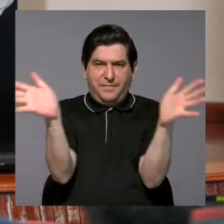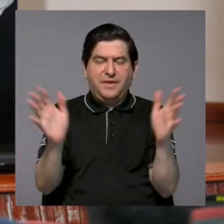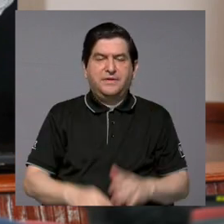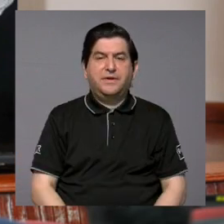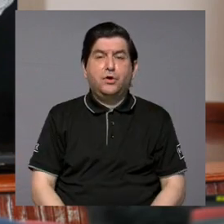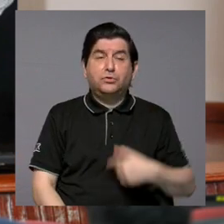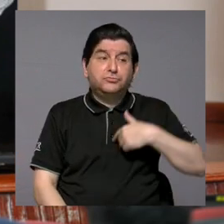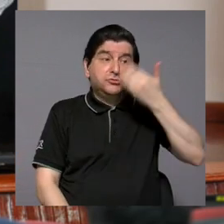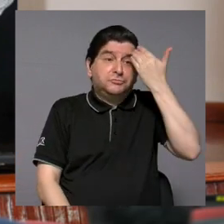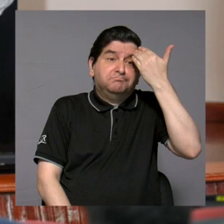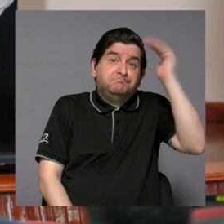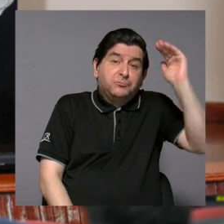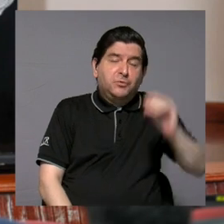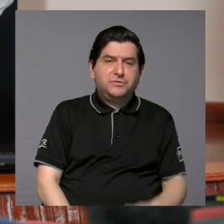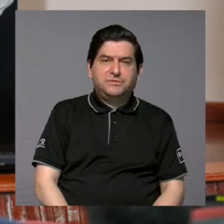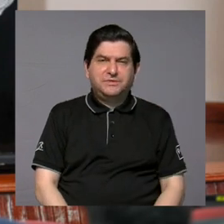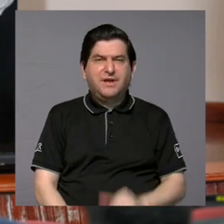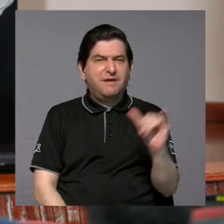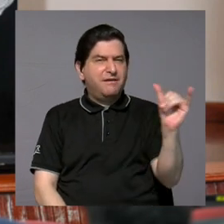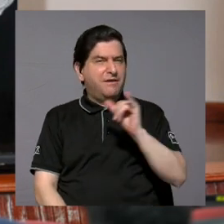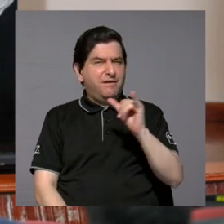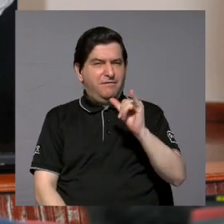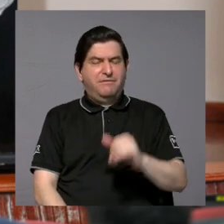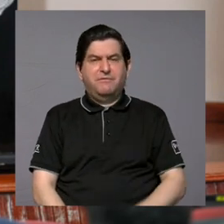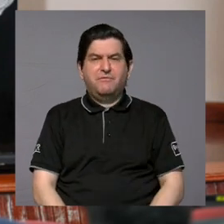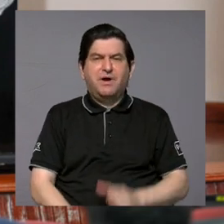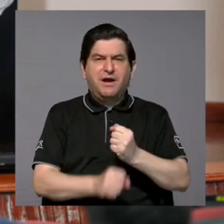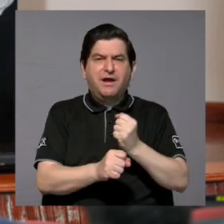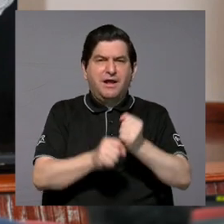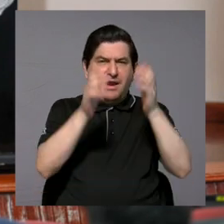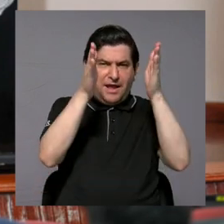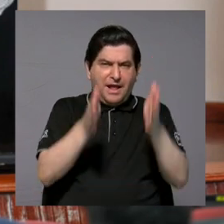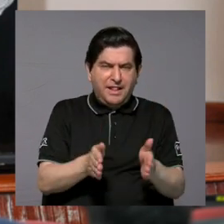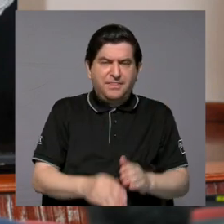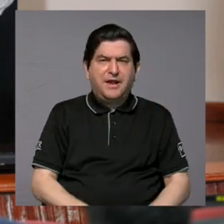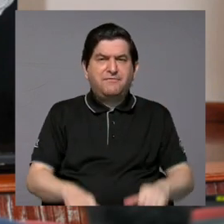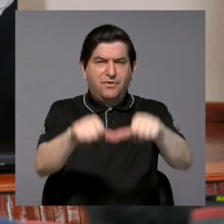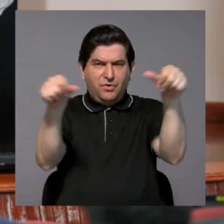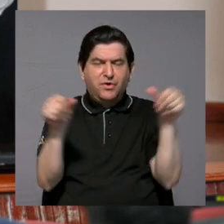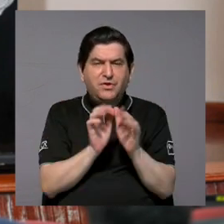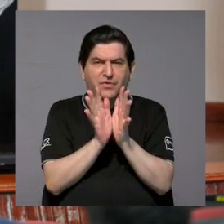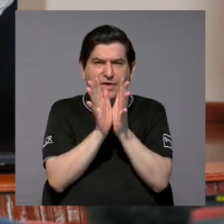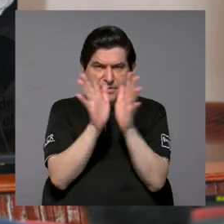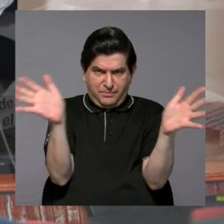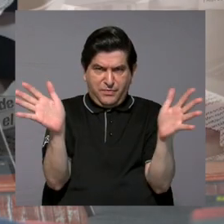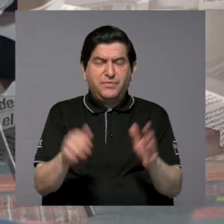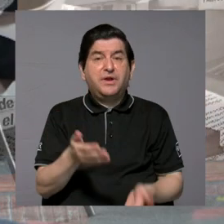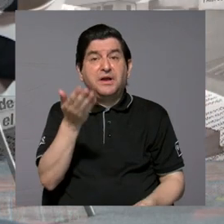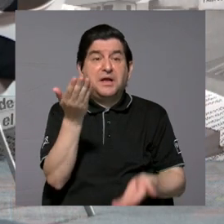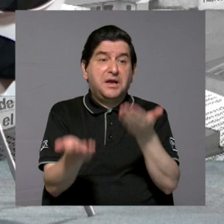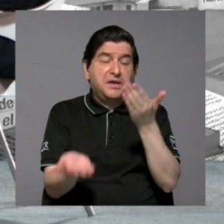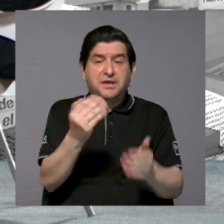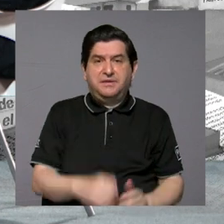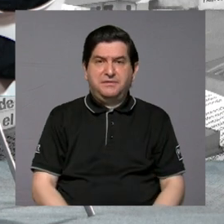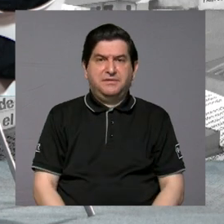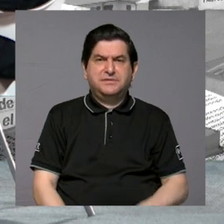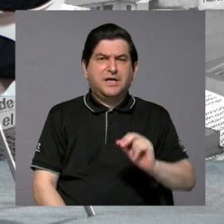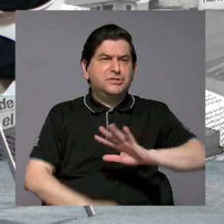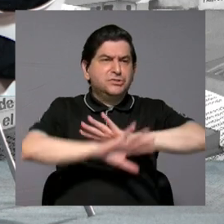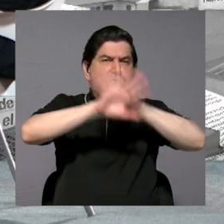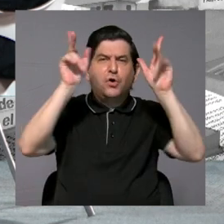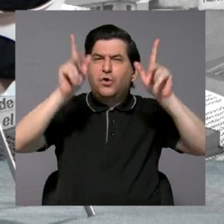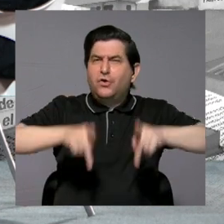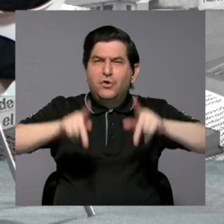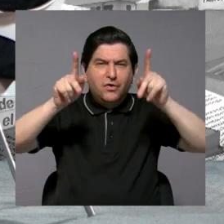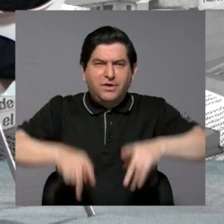inclusive yo no sé si esto le causa también al trabajador del sector público y tal vez no le queda claro a la